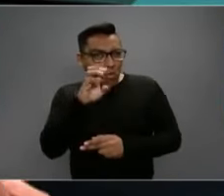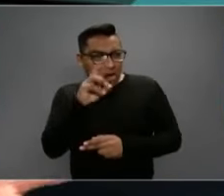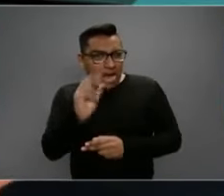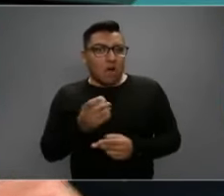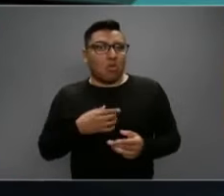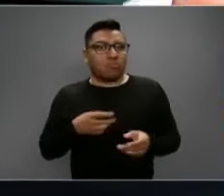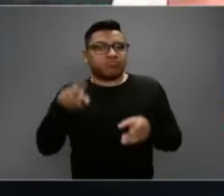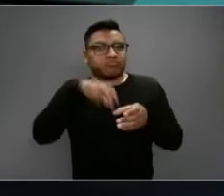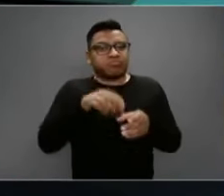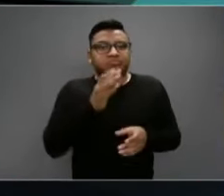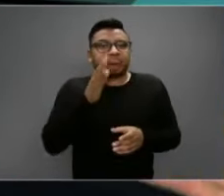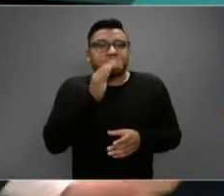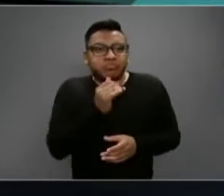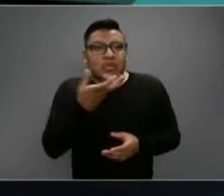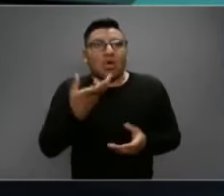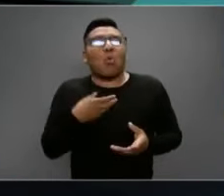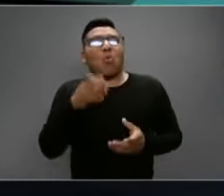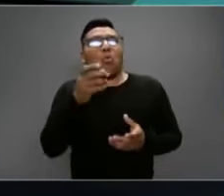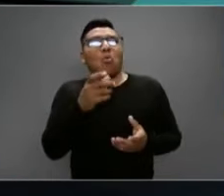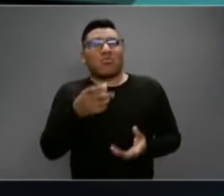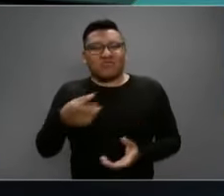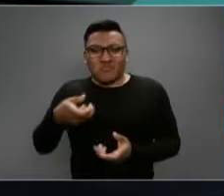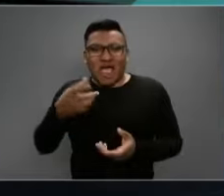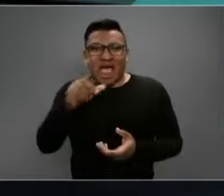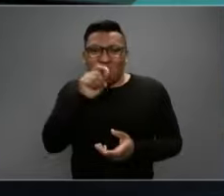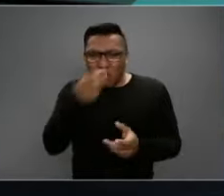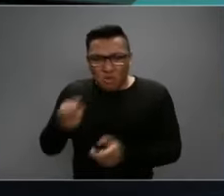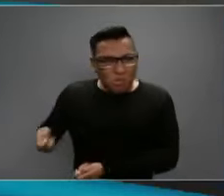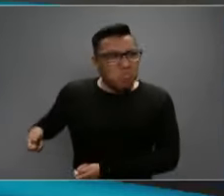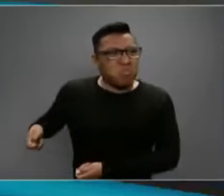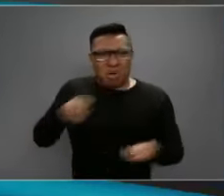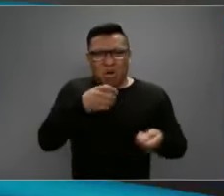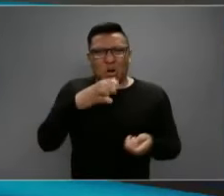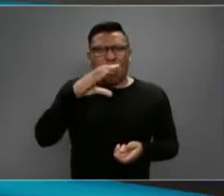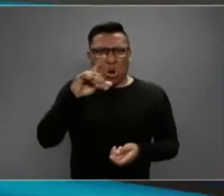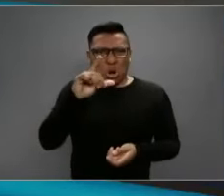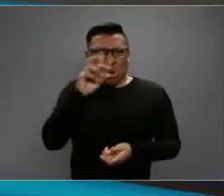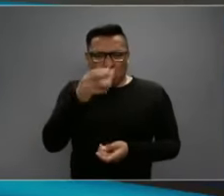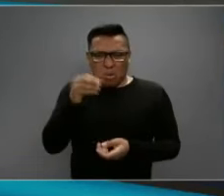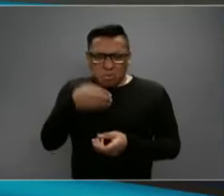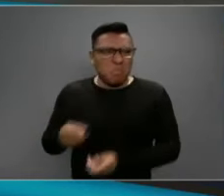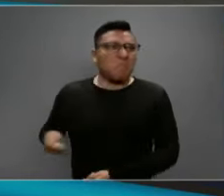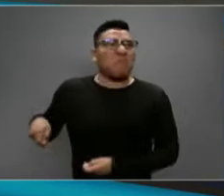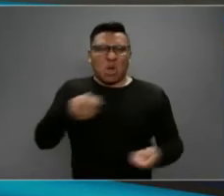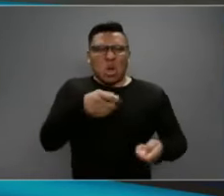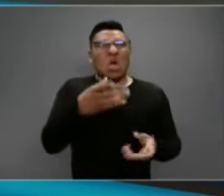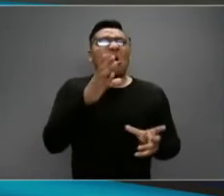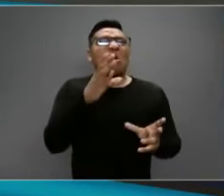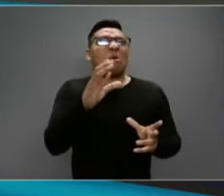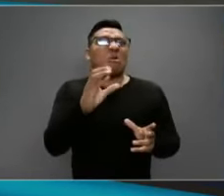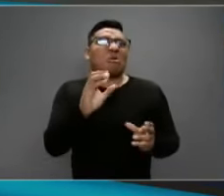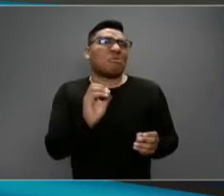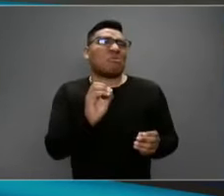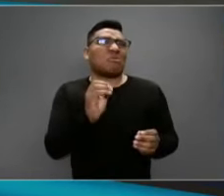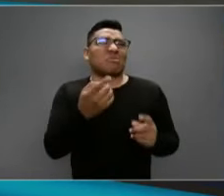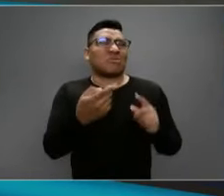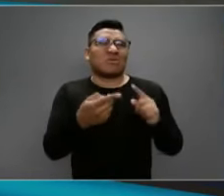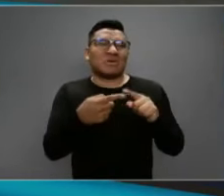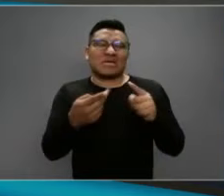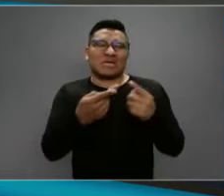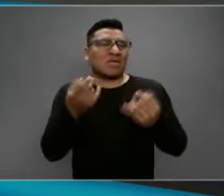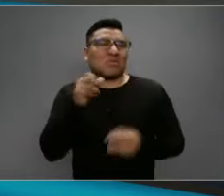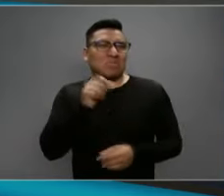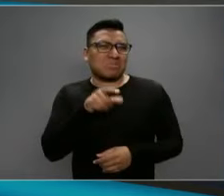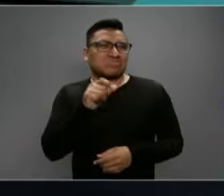una de ellas en Jalisco le aventaron una cubeta de cloro en la calle, que, por ejemplo, y al mismo